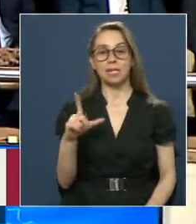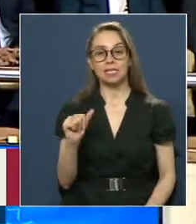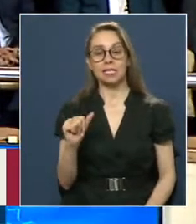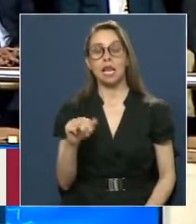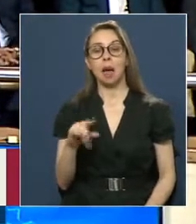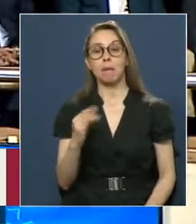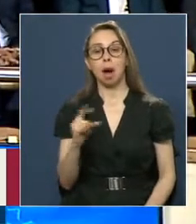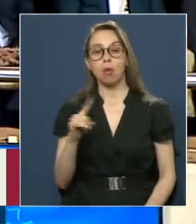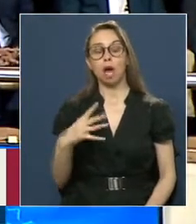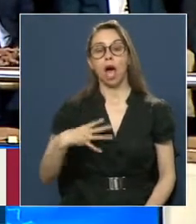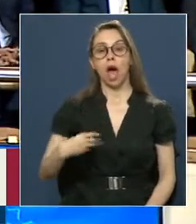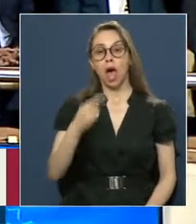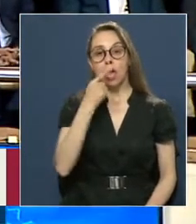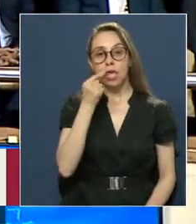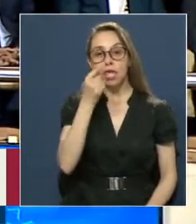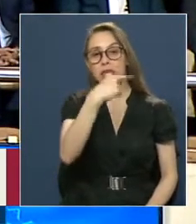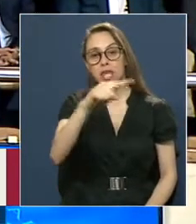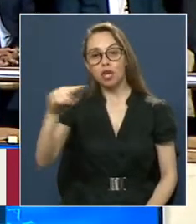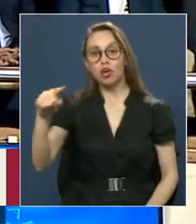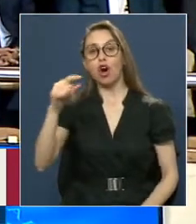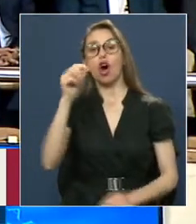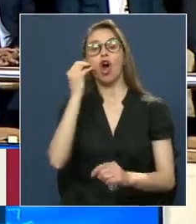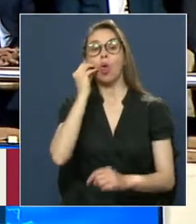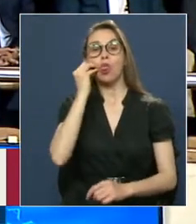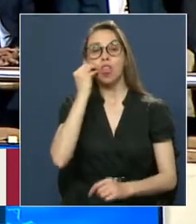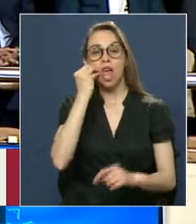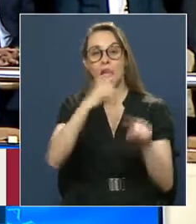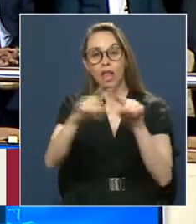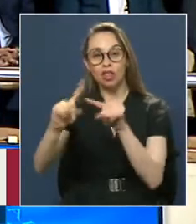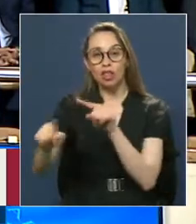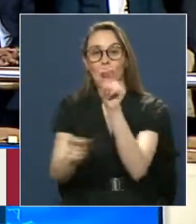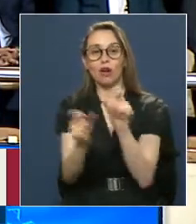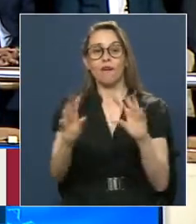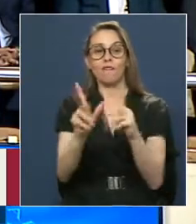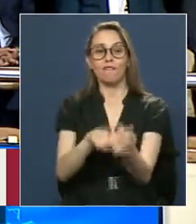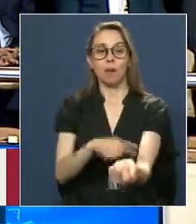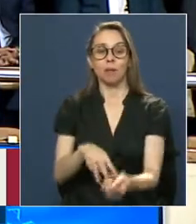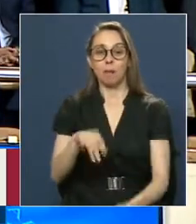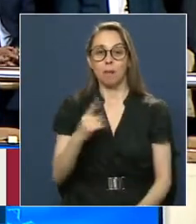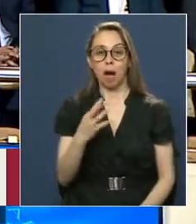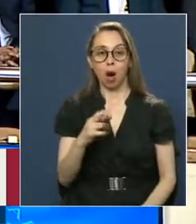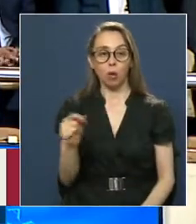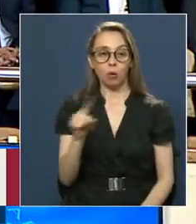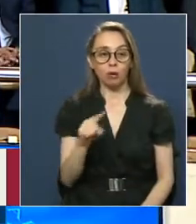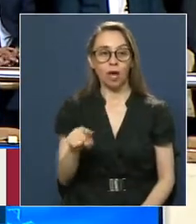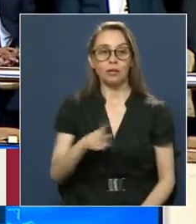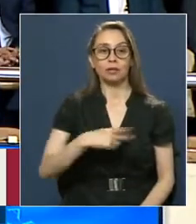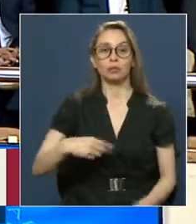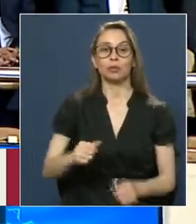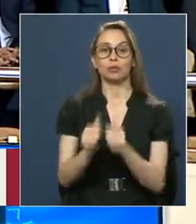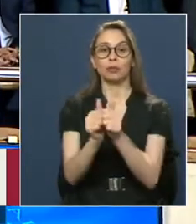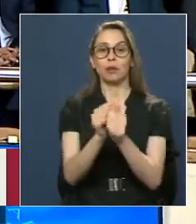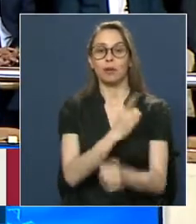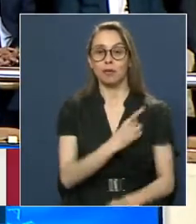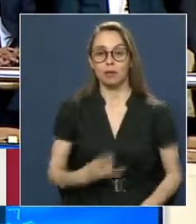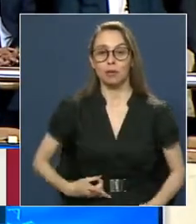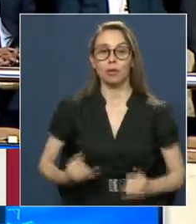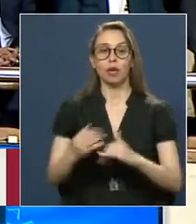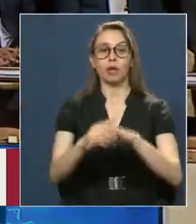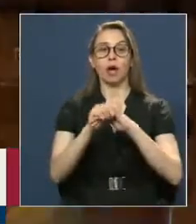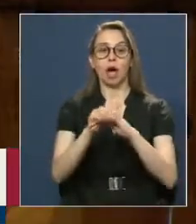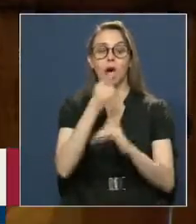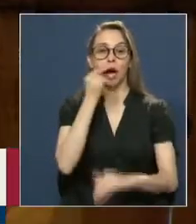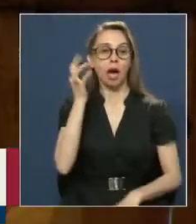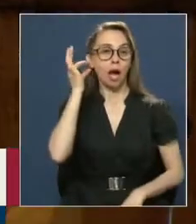hijos, a sus nietos, a la familia Maurás en general A nuestros correligionarios, amigas y amigos